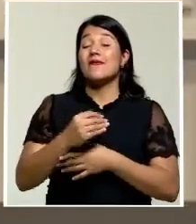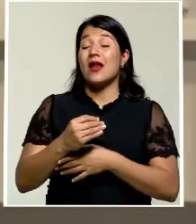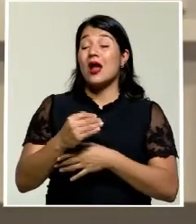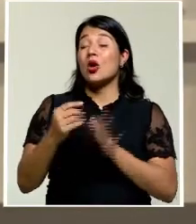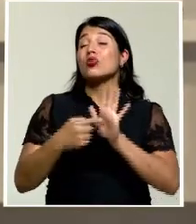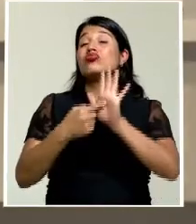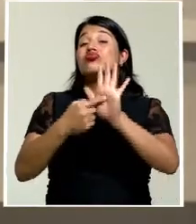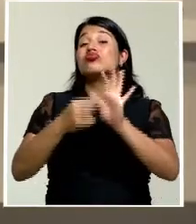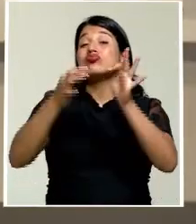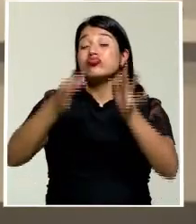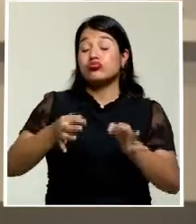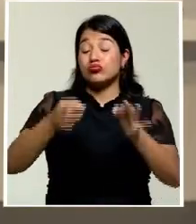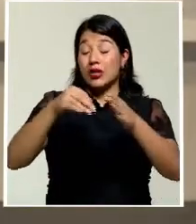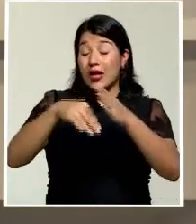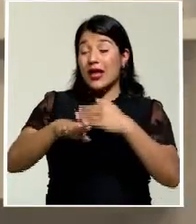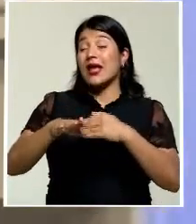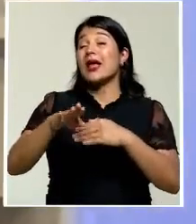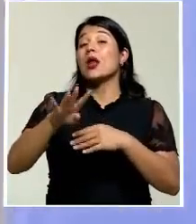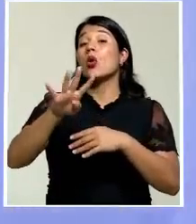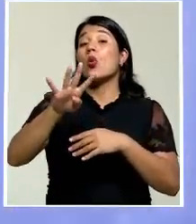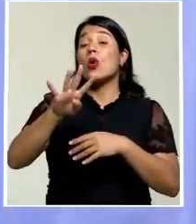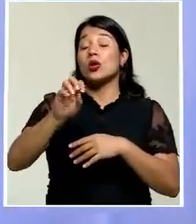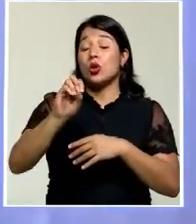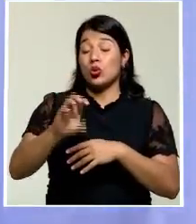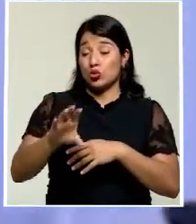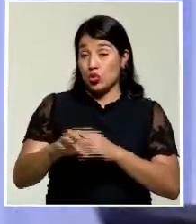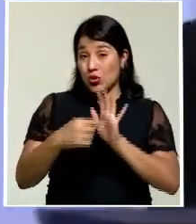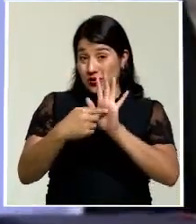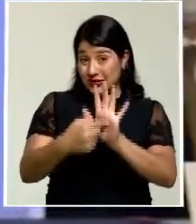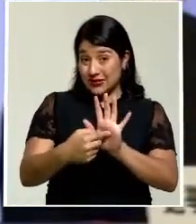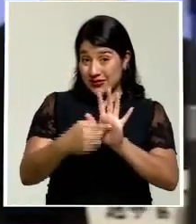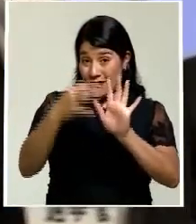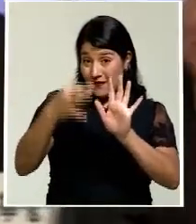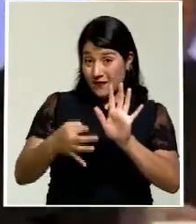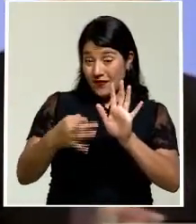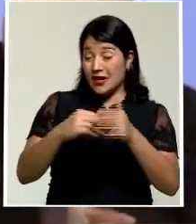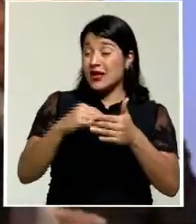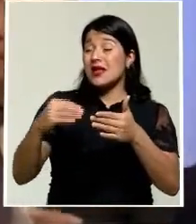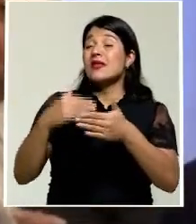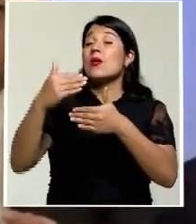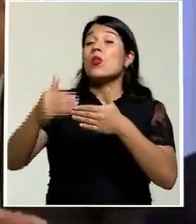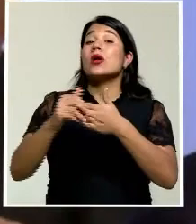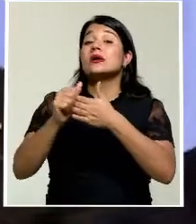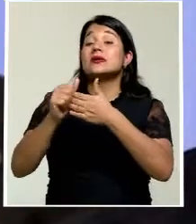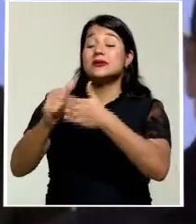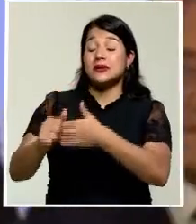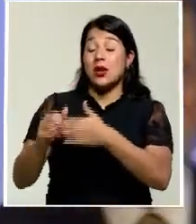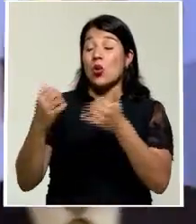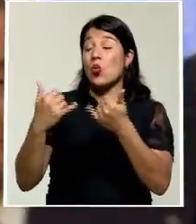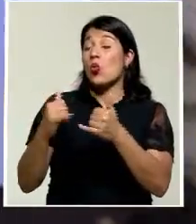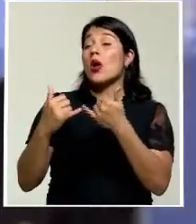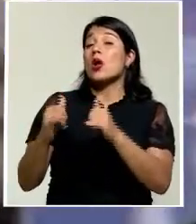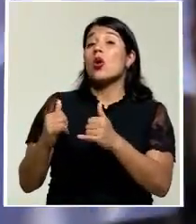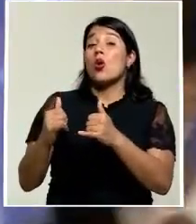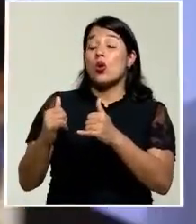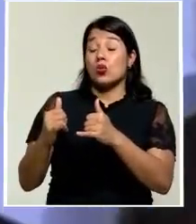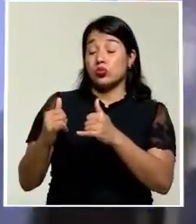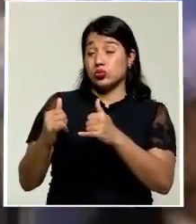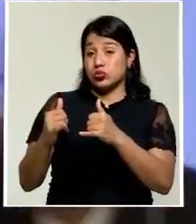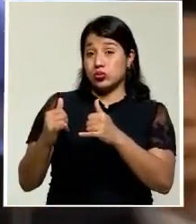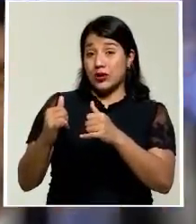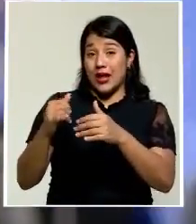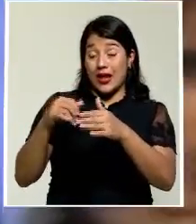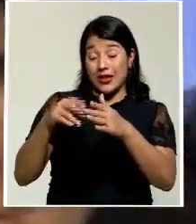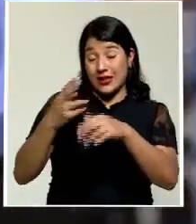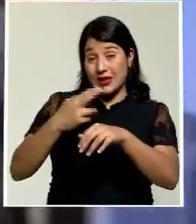en una votación en el Parlamento el 4 de octubre y posteriormente dirigirá su partido en las elecciones generales, que podrían celebrarse